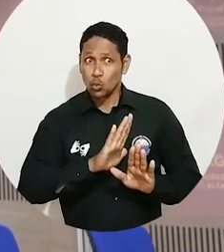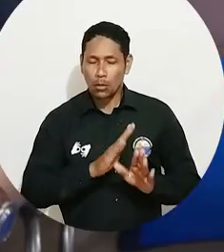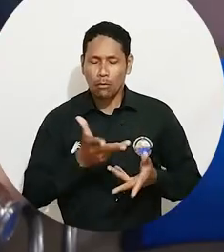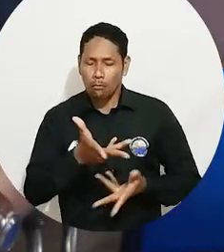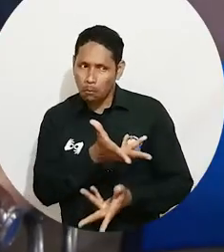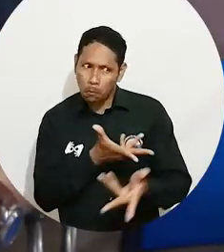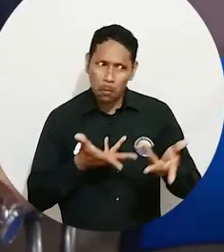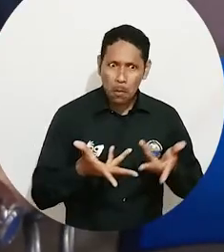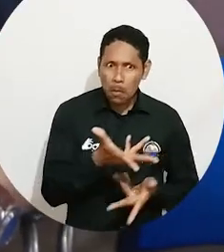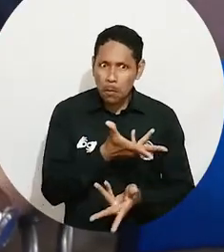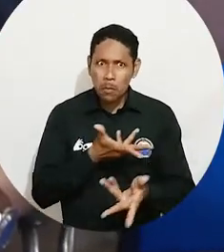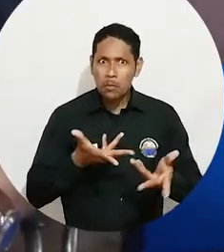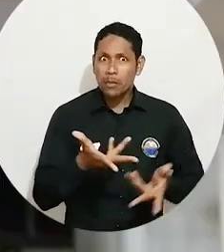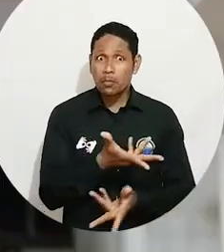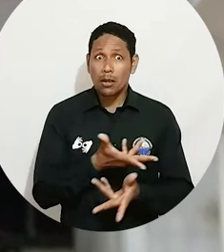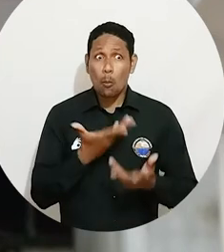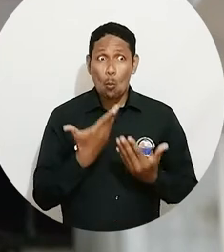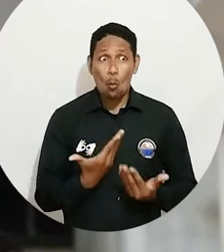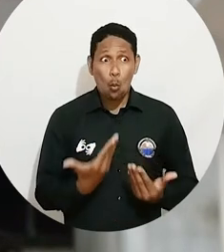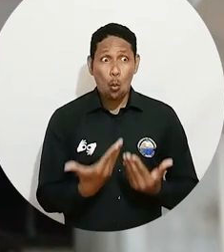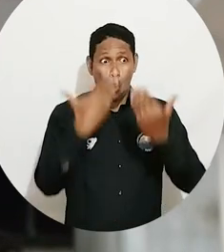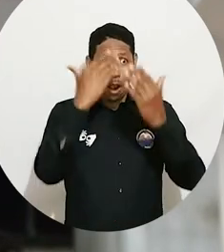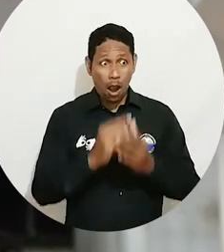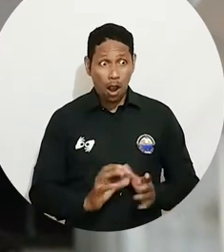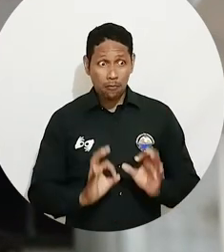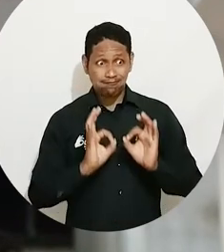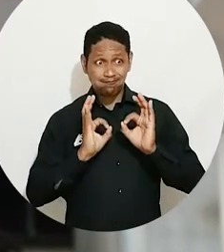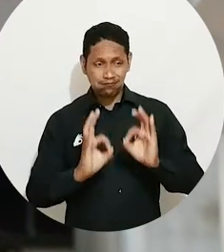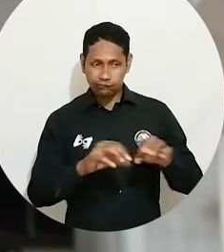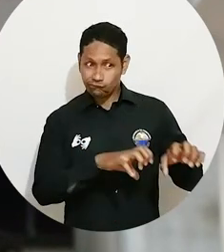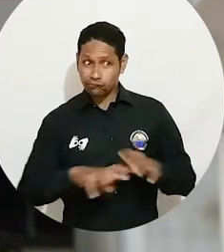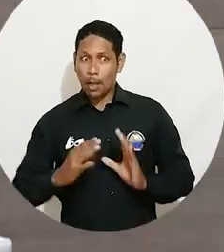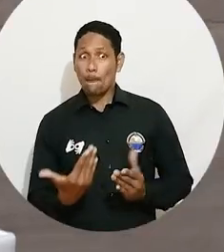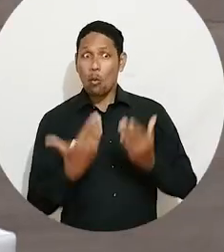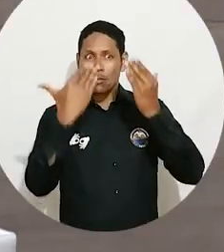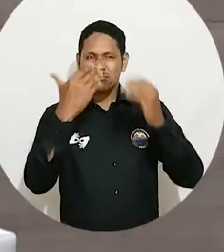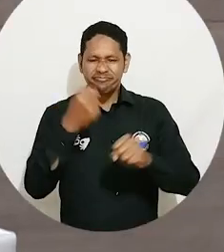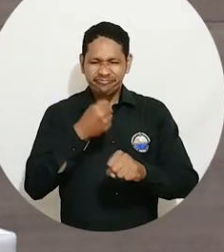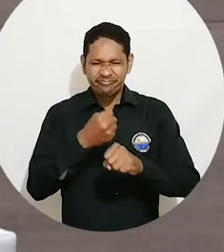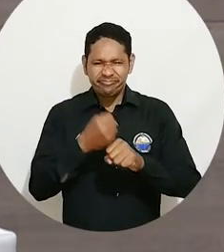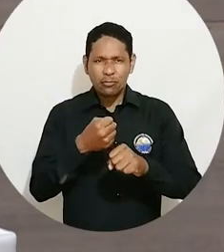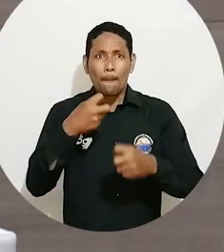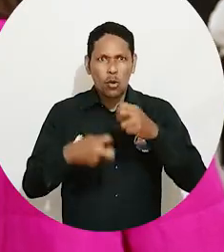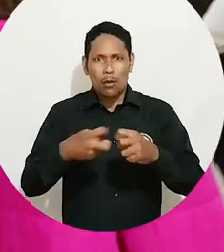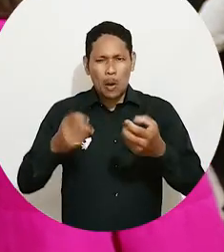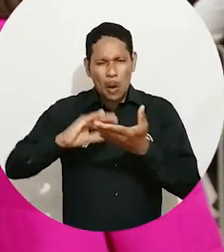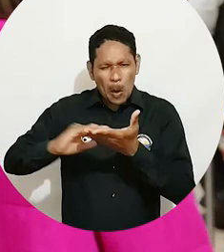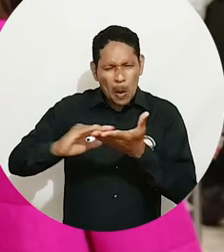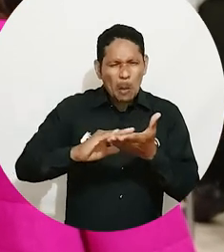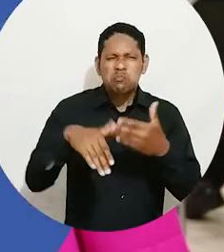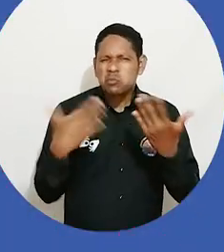la misma universidad donde han podido compartir todas las cualidades soft que se necesitan para el trabajo en la